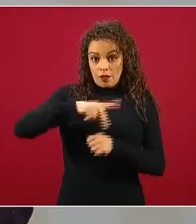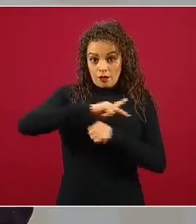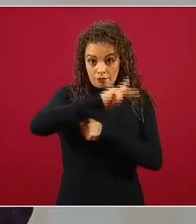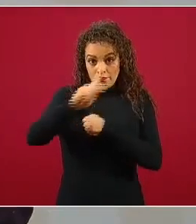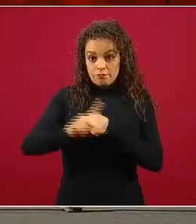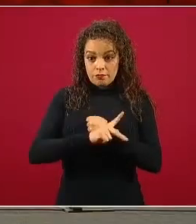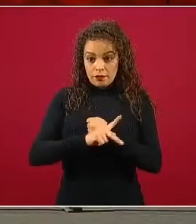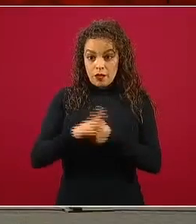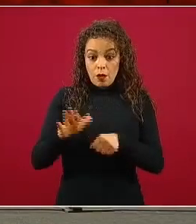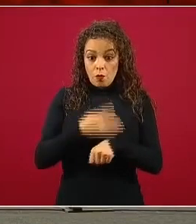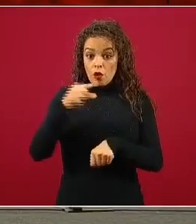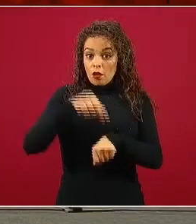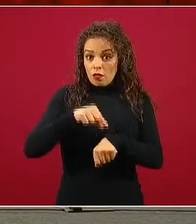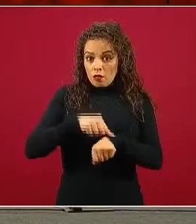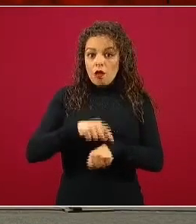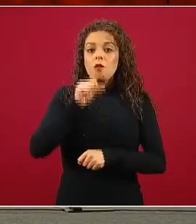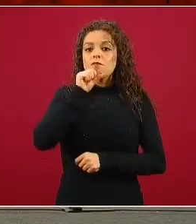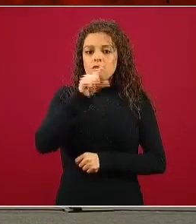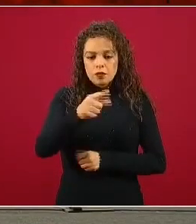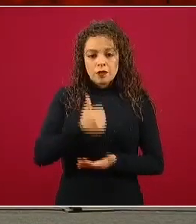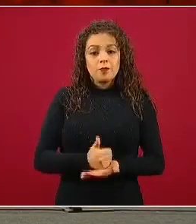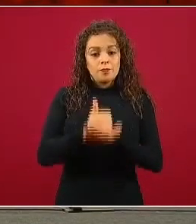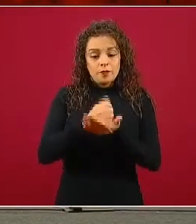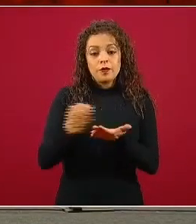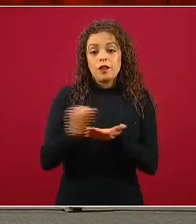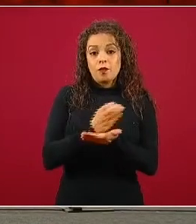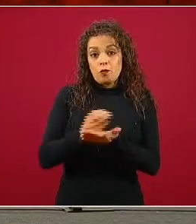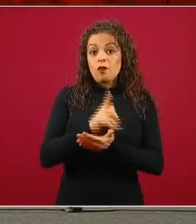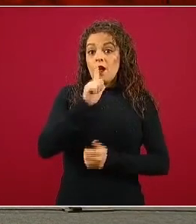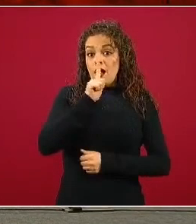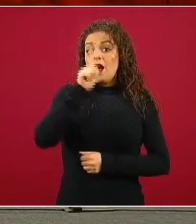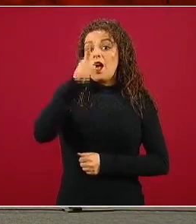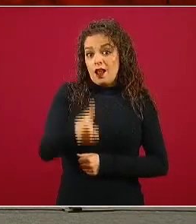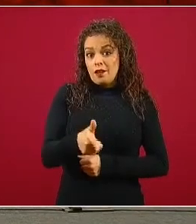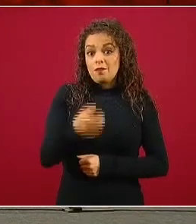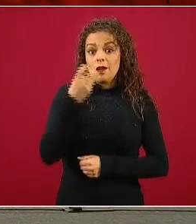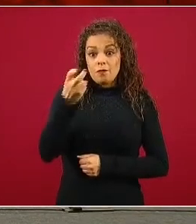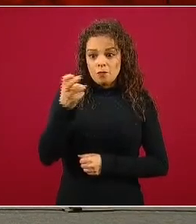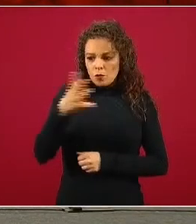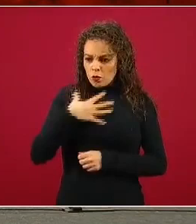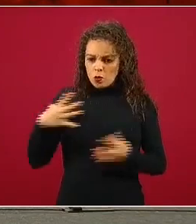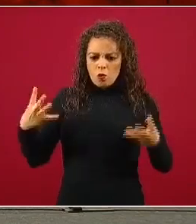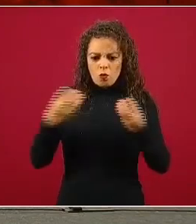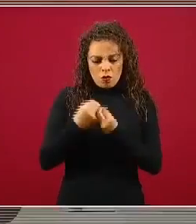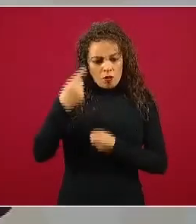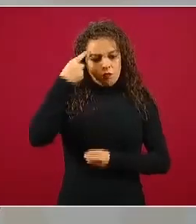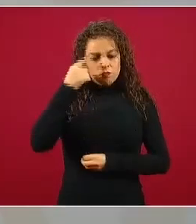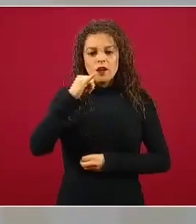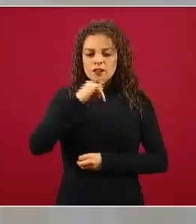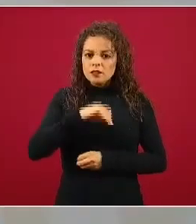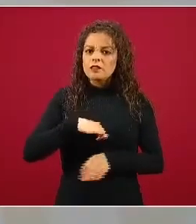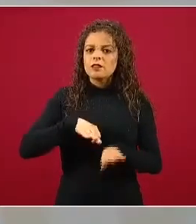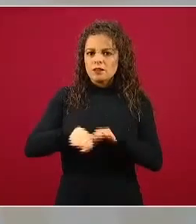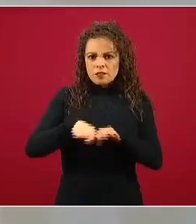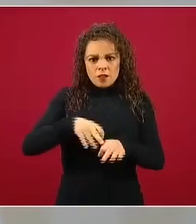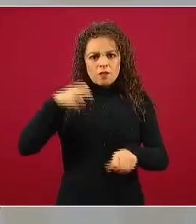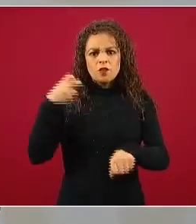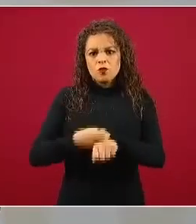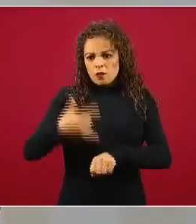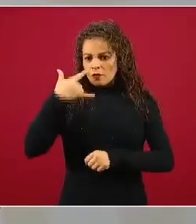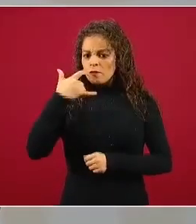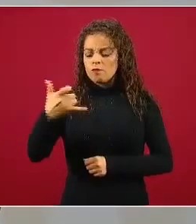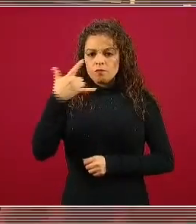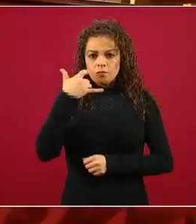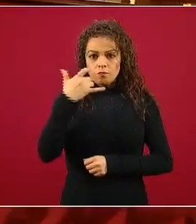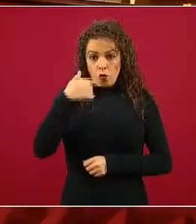dedicamos a curar almas y en ese sentido hemos logrado apostar juntos a este esfuerzo y estamos integrando un trabajo que yo en mis 25